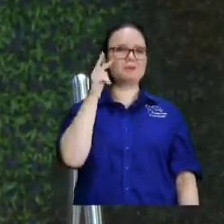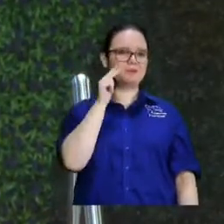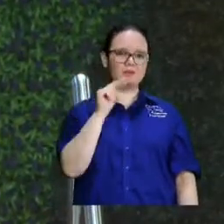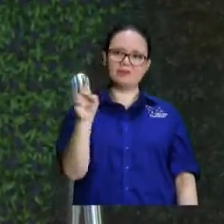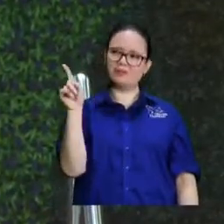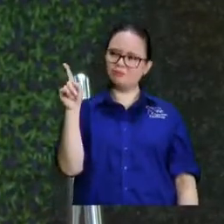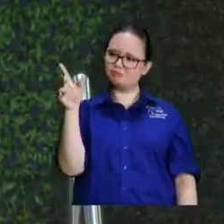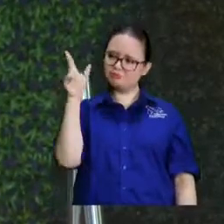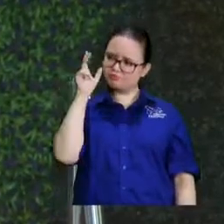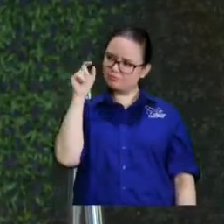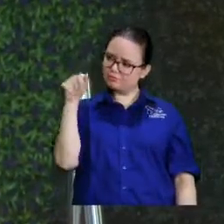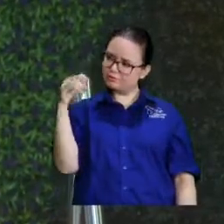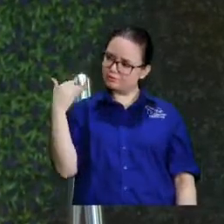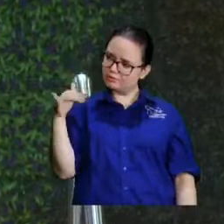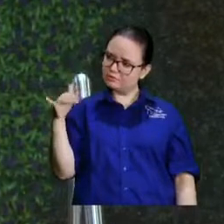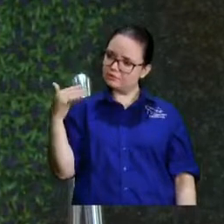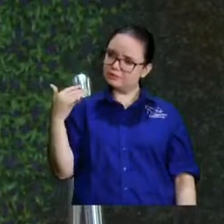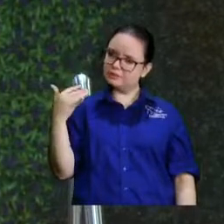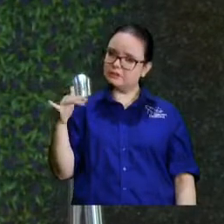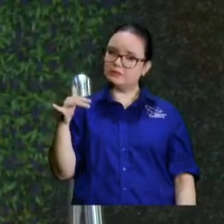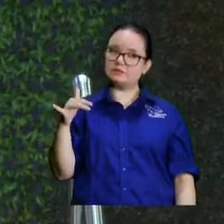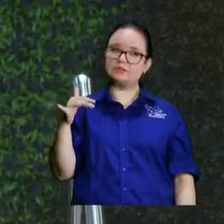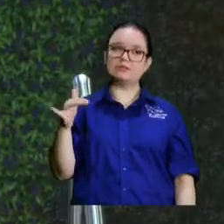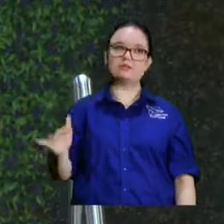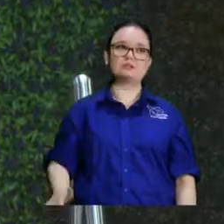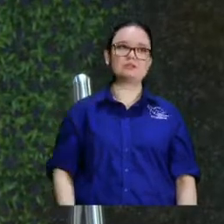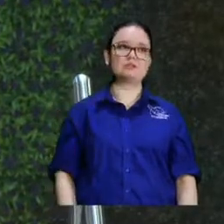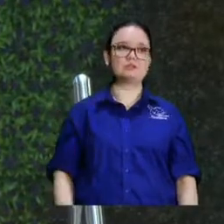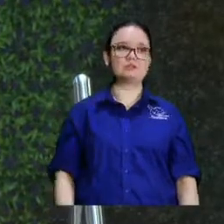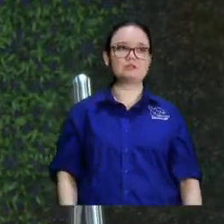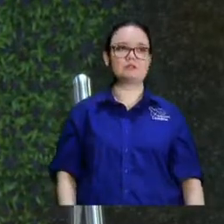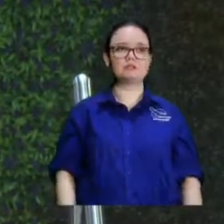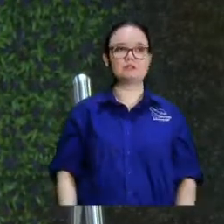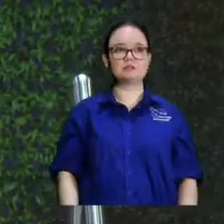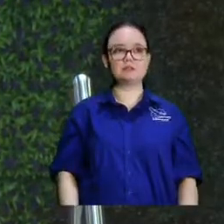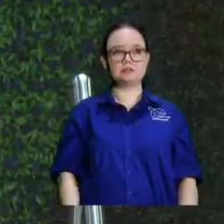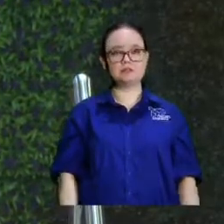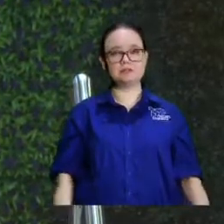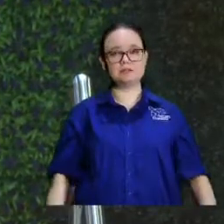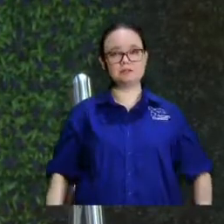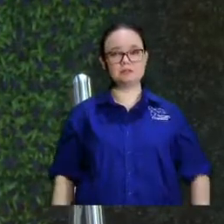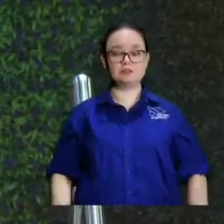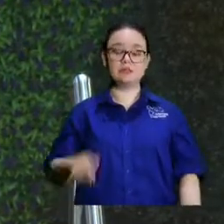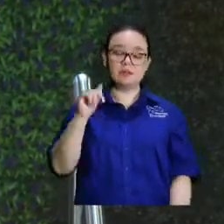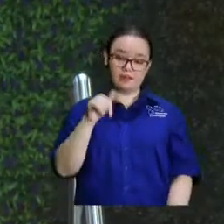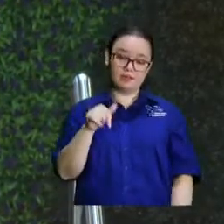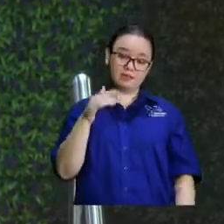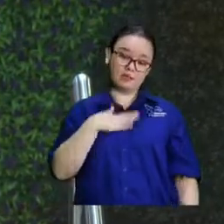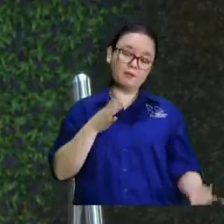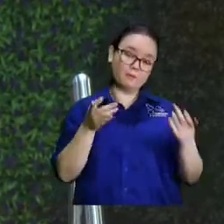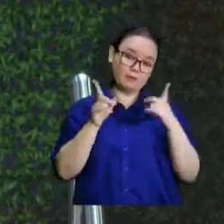y ella dice esto me pasa por andar todo el día con las orejas puestas